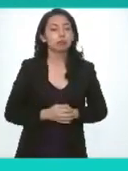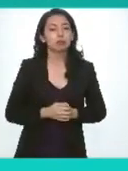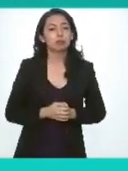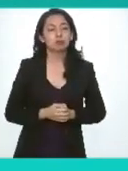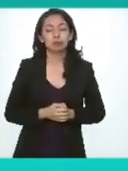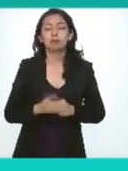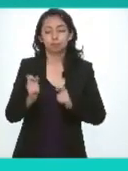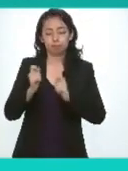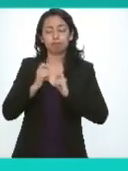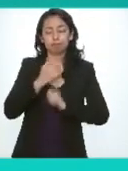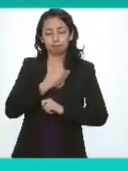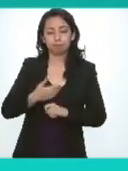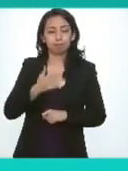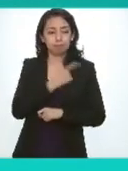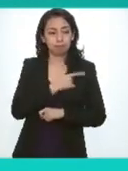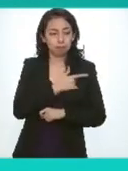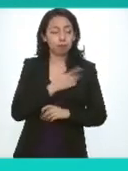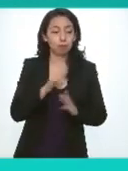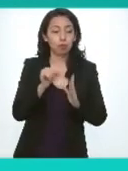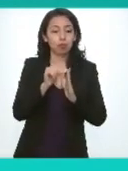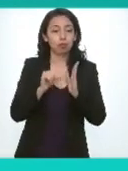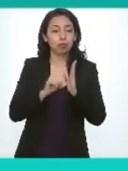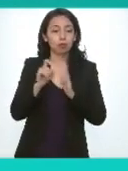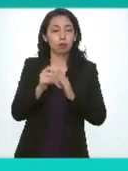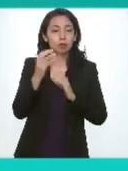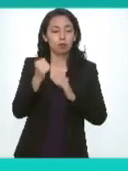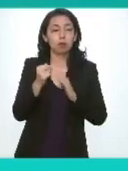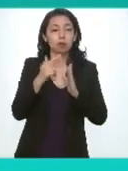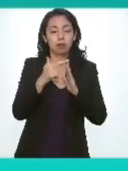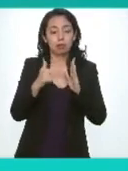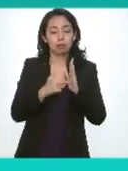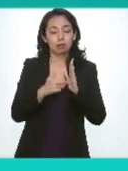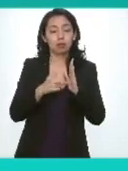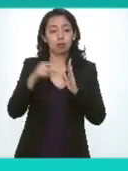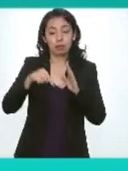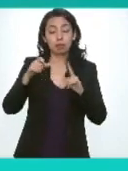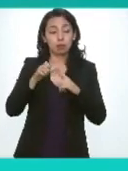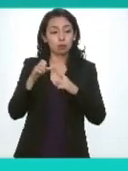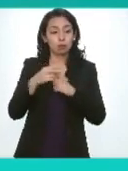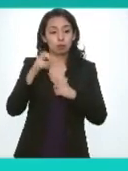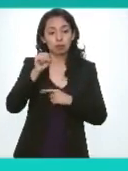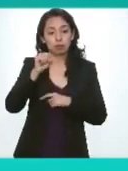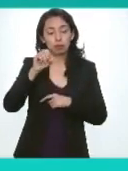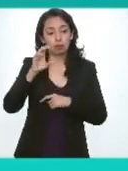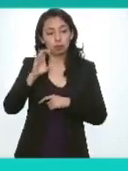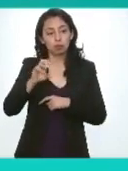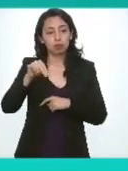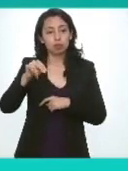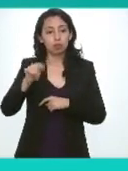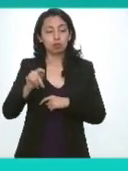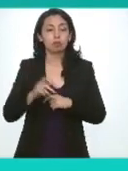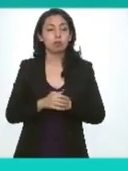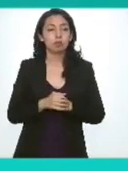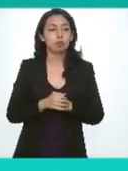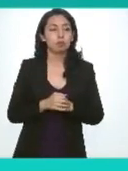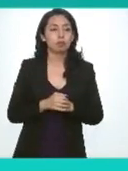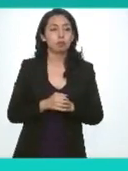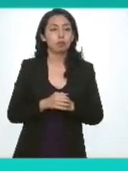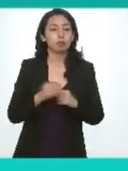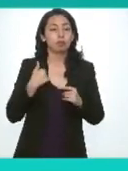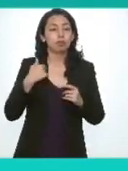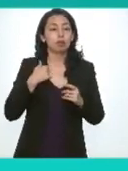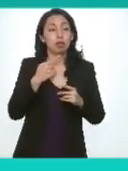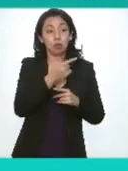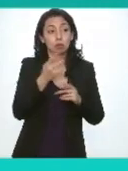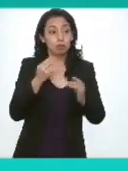presidenta de conformidad con el artículo 29 del reglamento de este consejo nacional se consulta en votación económica a